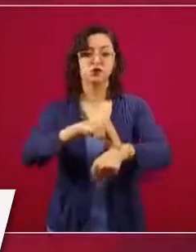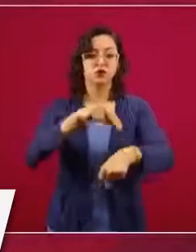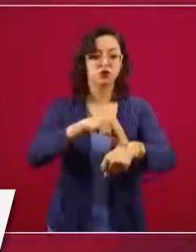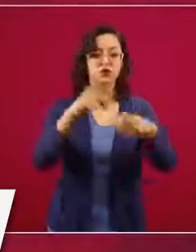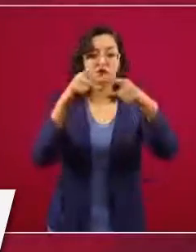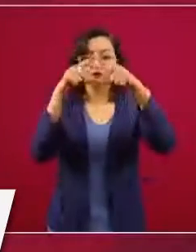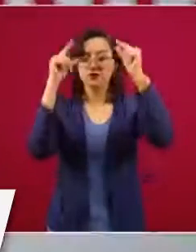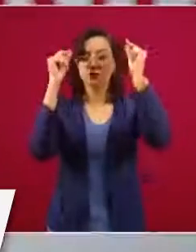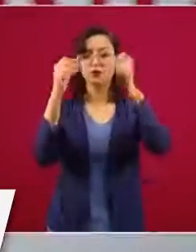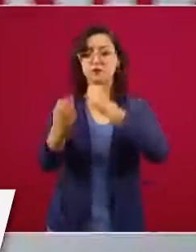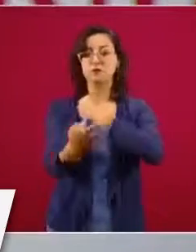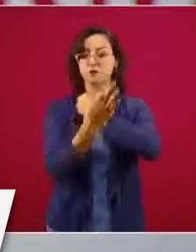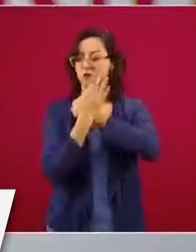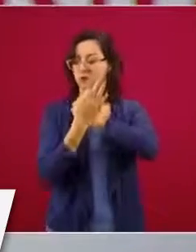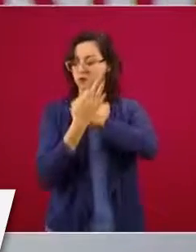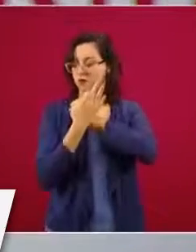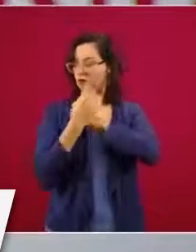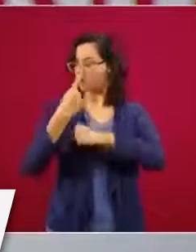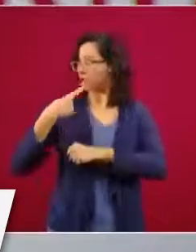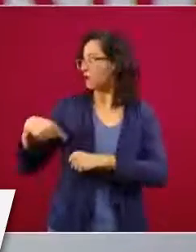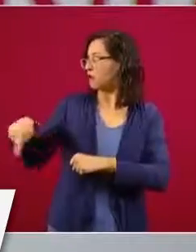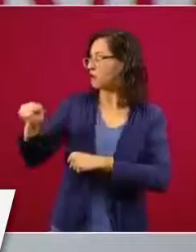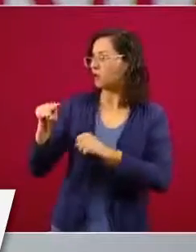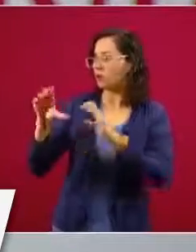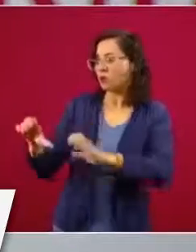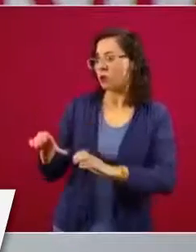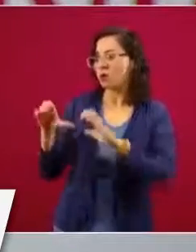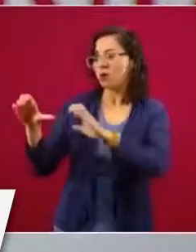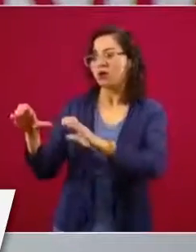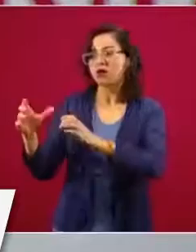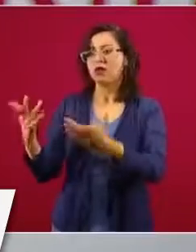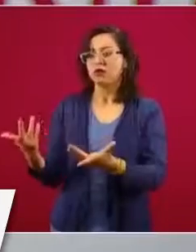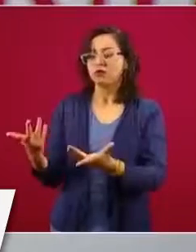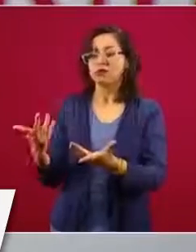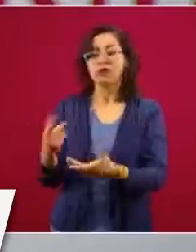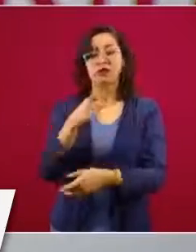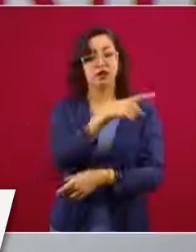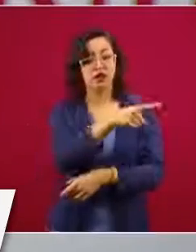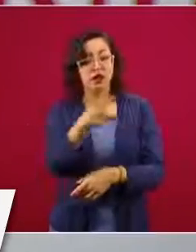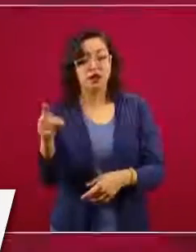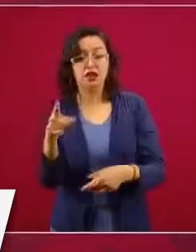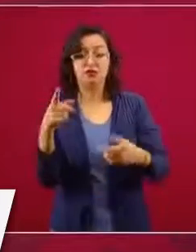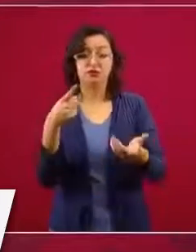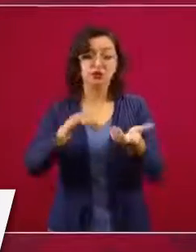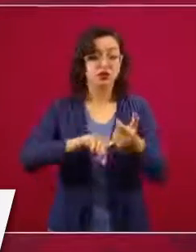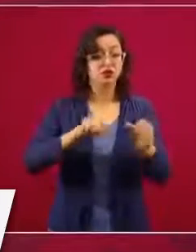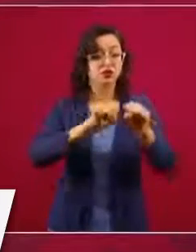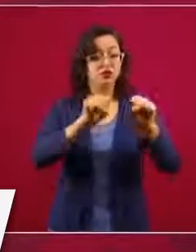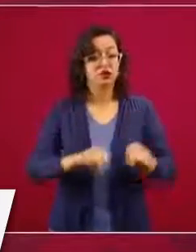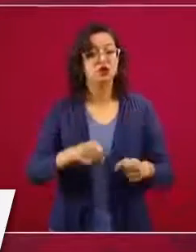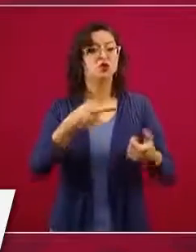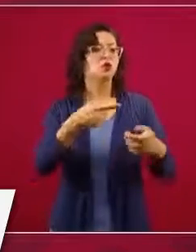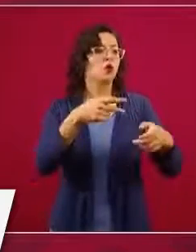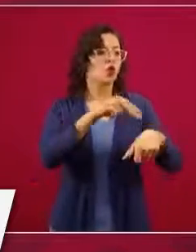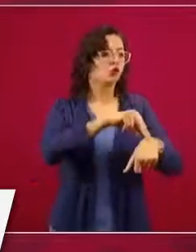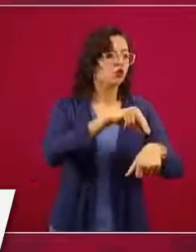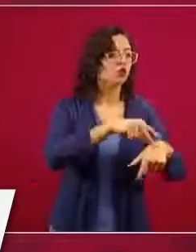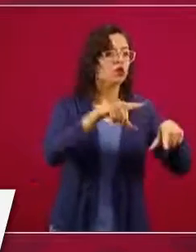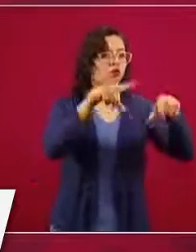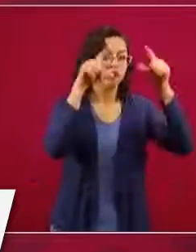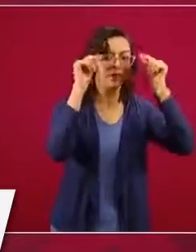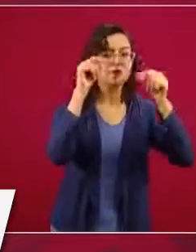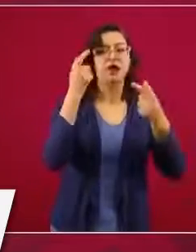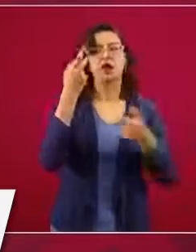proteger a médicas, a médicos, enfermeras, enfermeros, trabajadores sociales, psicólogos, a todos los que